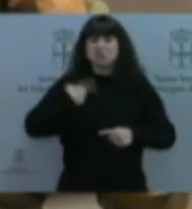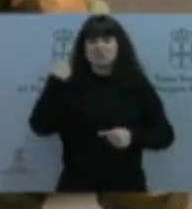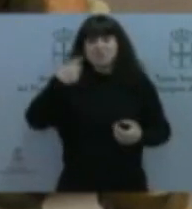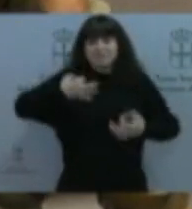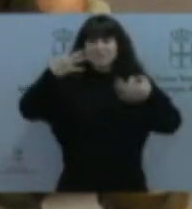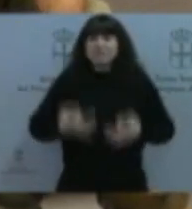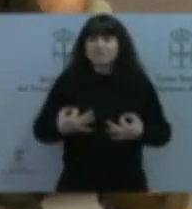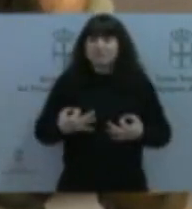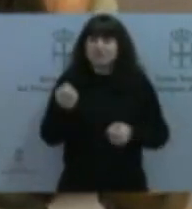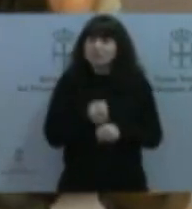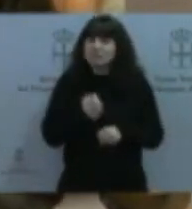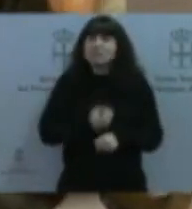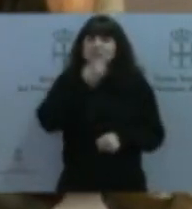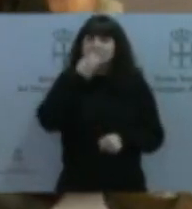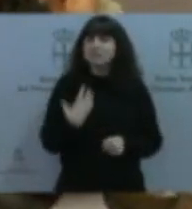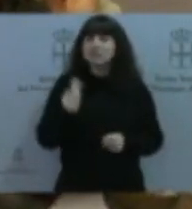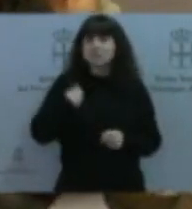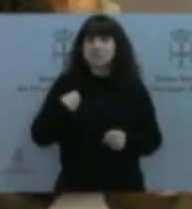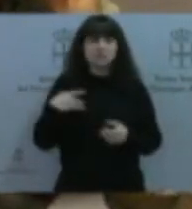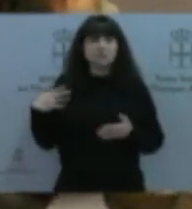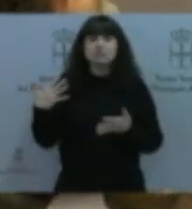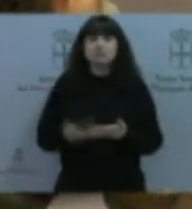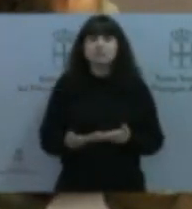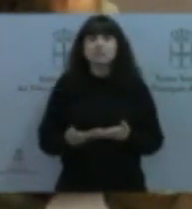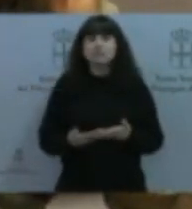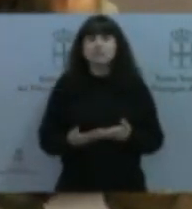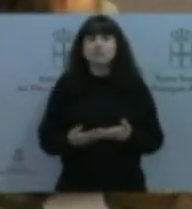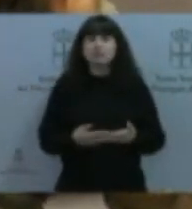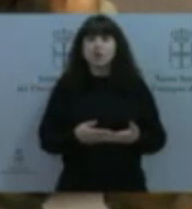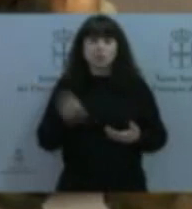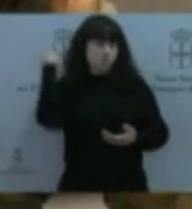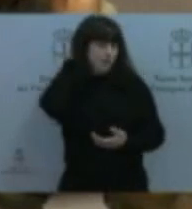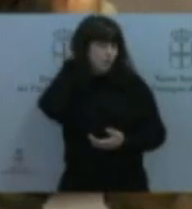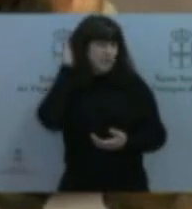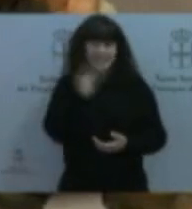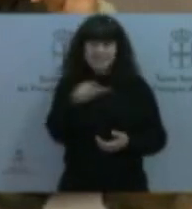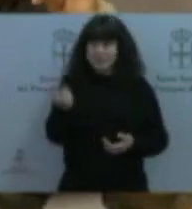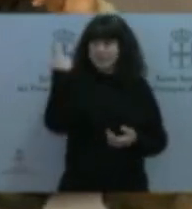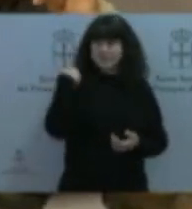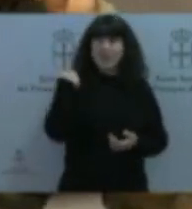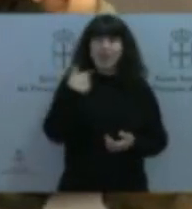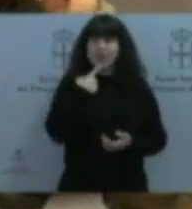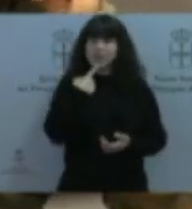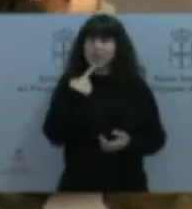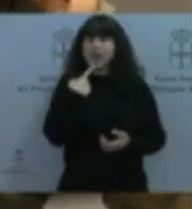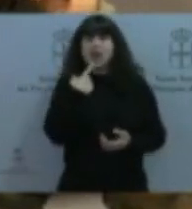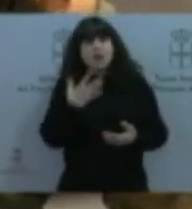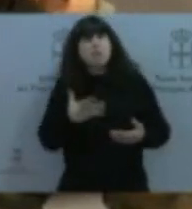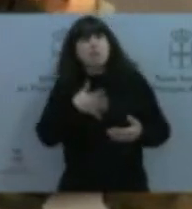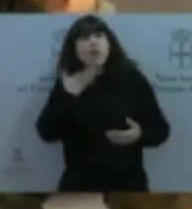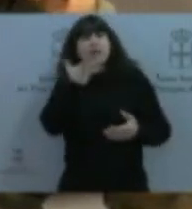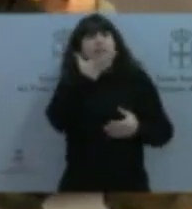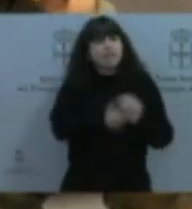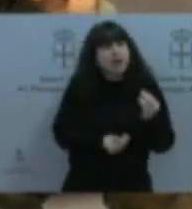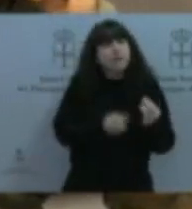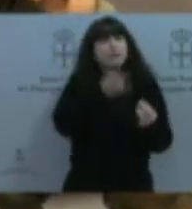decía el secretario general de mi partido, Pablo Iglesias, la semana pasada, con errores, aciertos, mejor o peor, pero todavía o